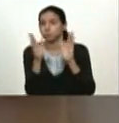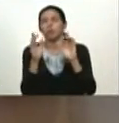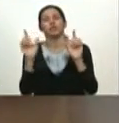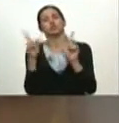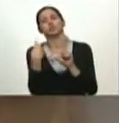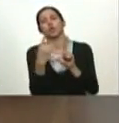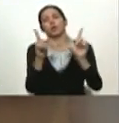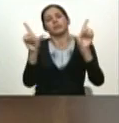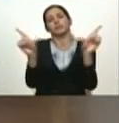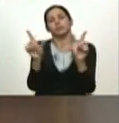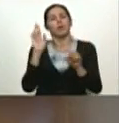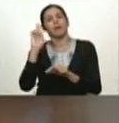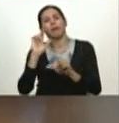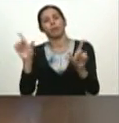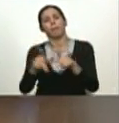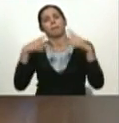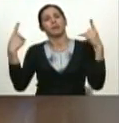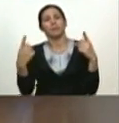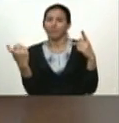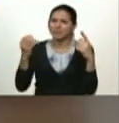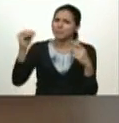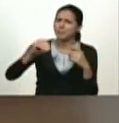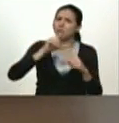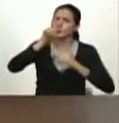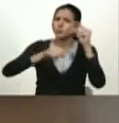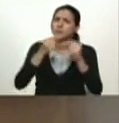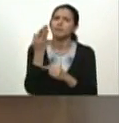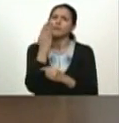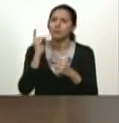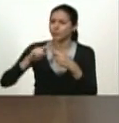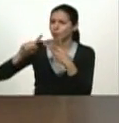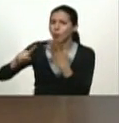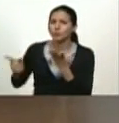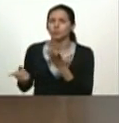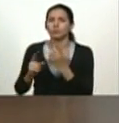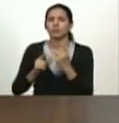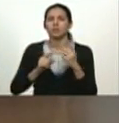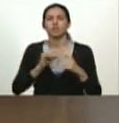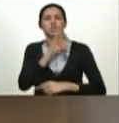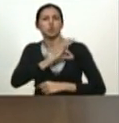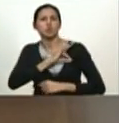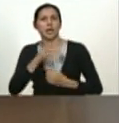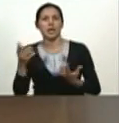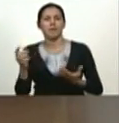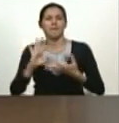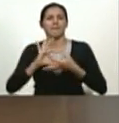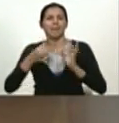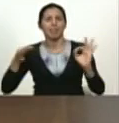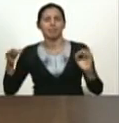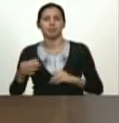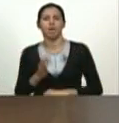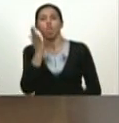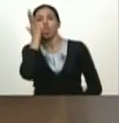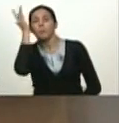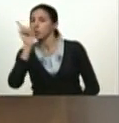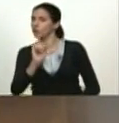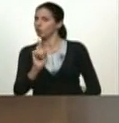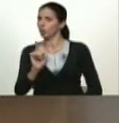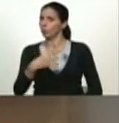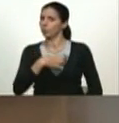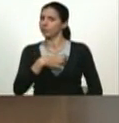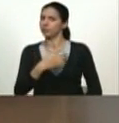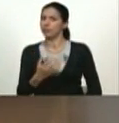radio y la prensa las redes sociales somos buenos allí pero hay que ser mejores nadie se duerme los laureles se puede hacer